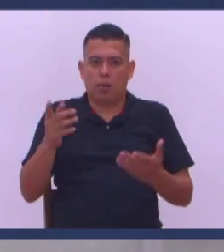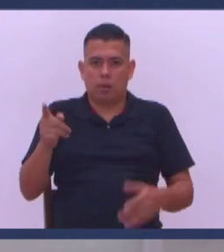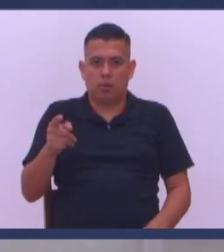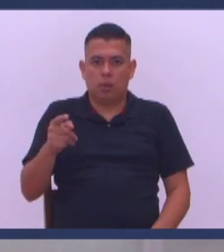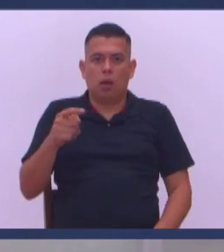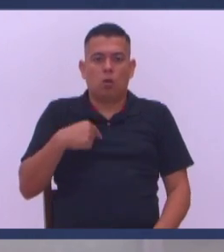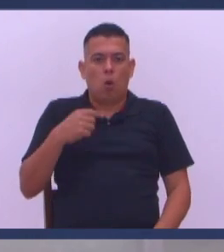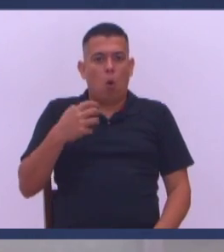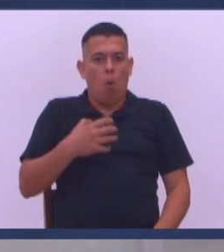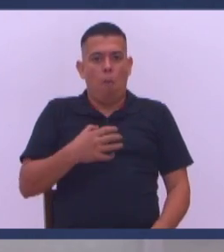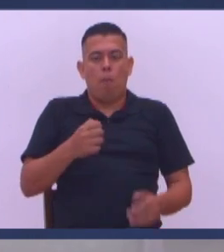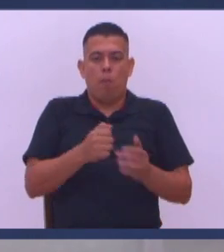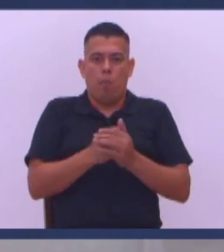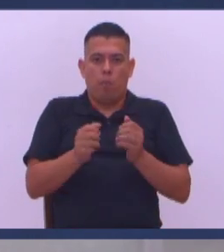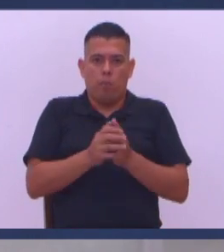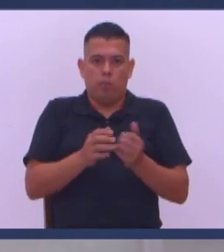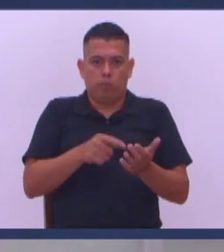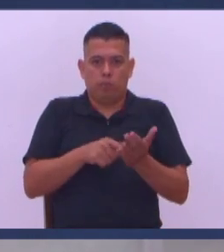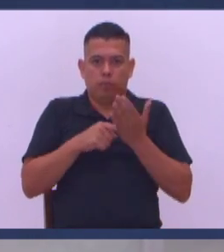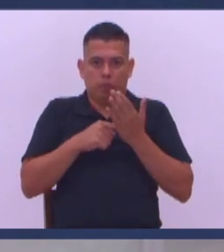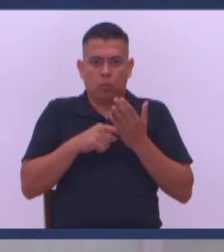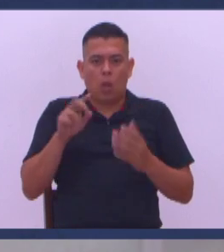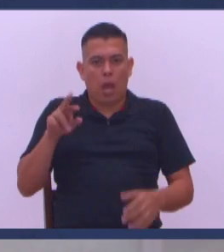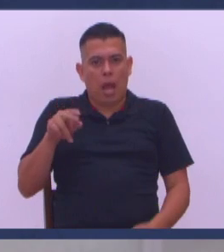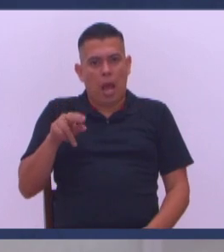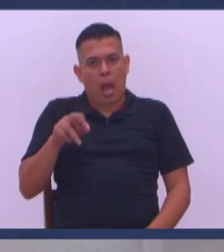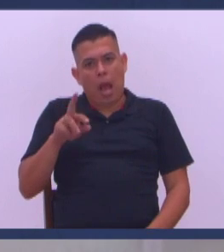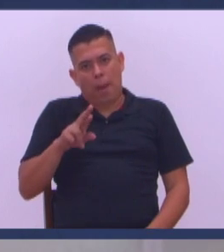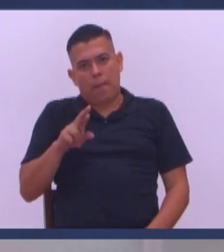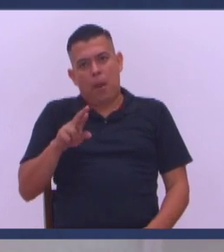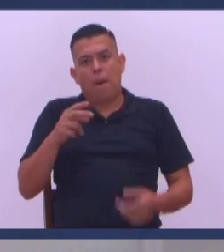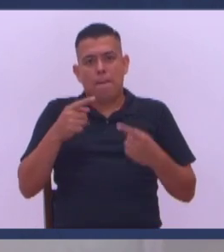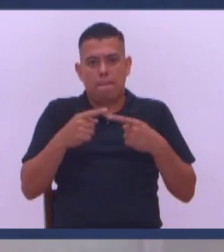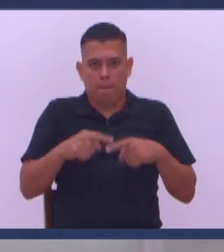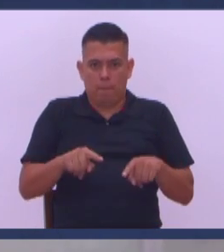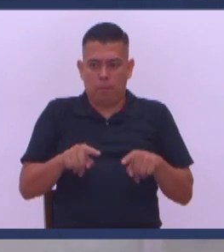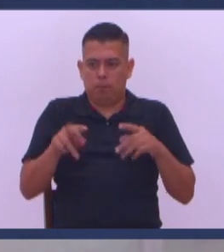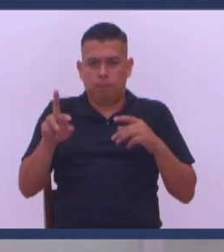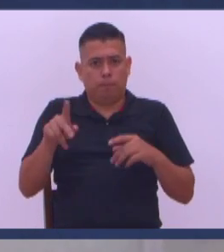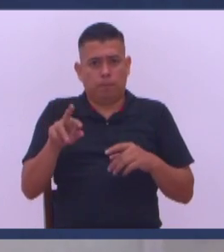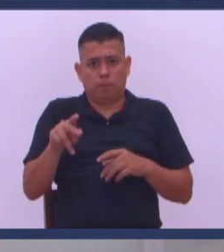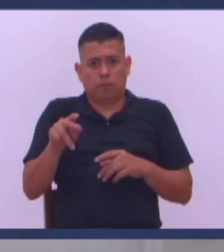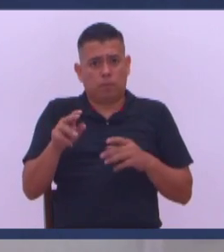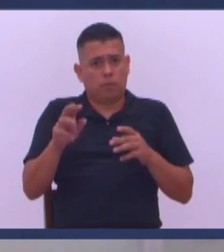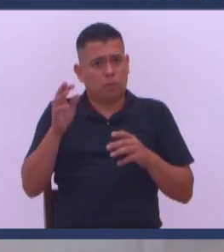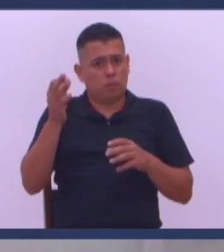Yo tengo un grave problema A mí me gusta Tener amistades Pero no todas Las amistades mías Me convienen